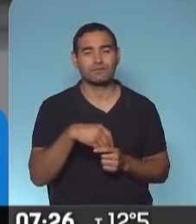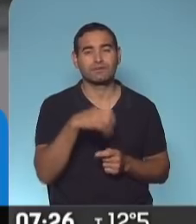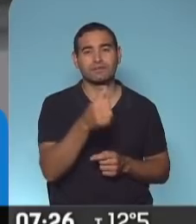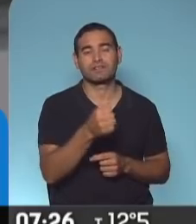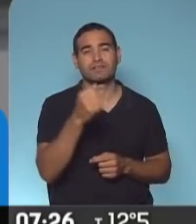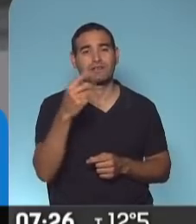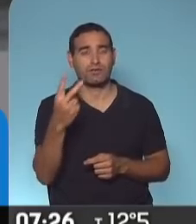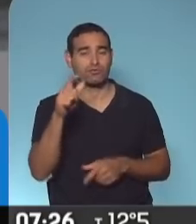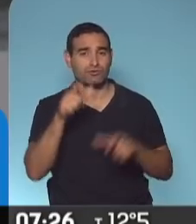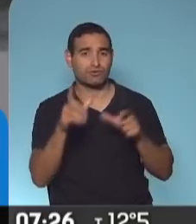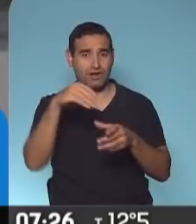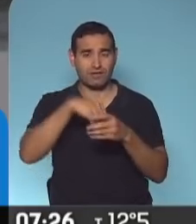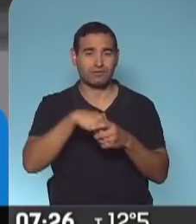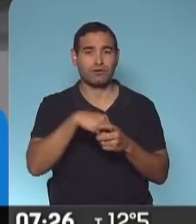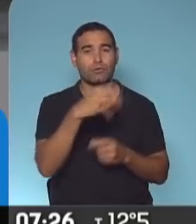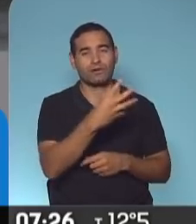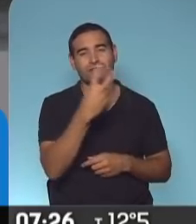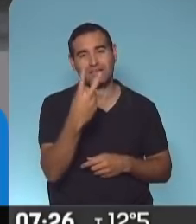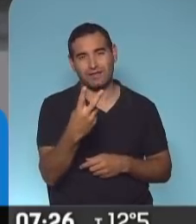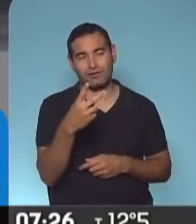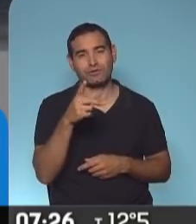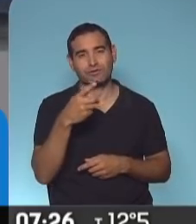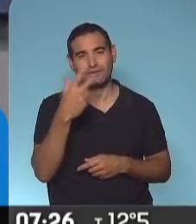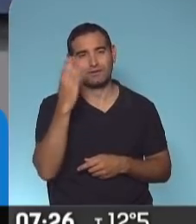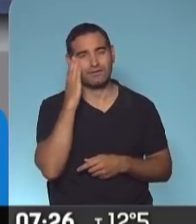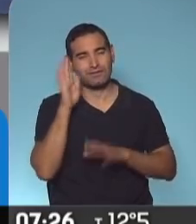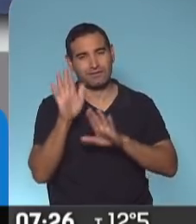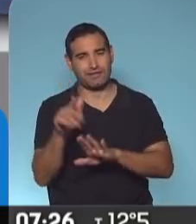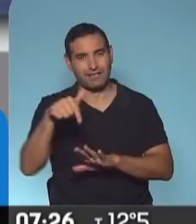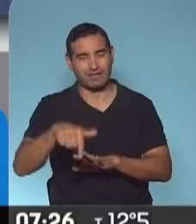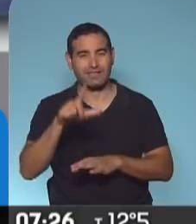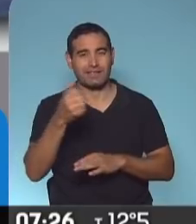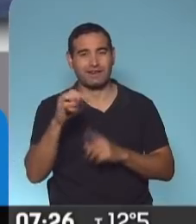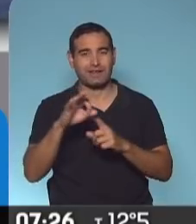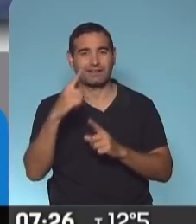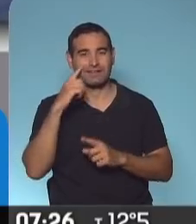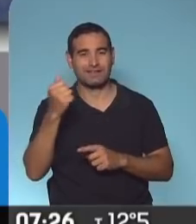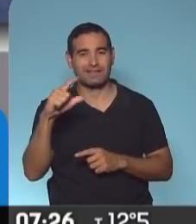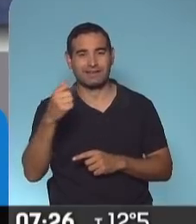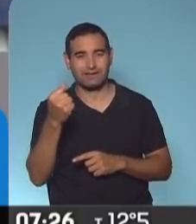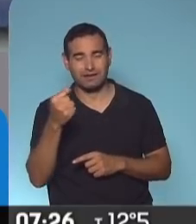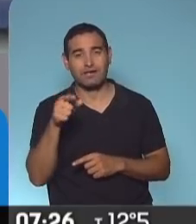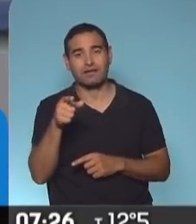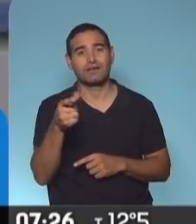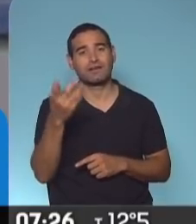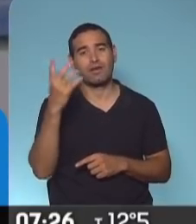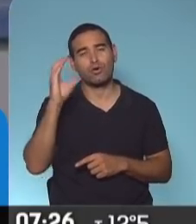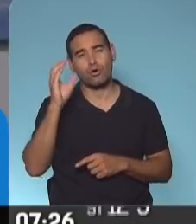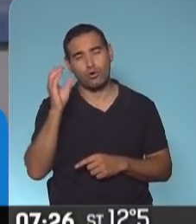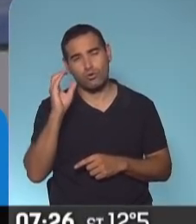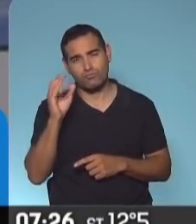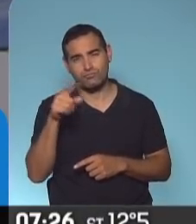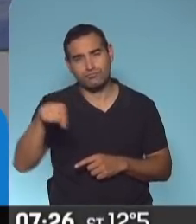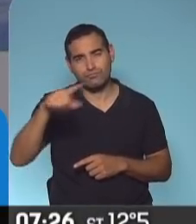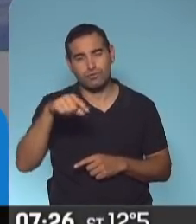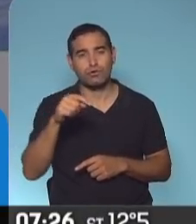personas, 42 personas que estuvieron alojadas acá en la ciudad de La Quiaca, 16, eran de origen colombiano, son de origen